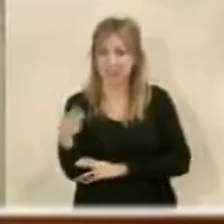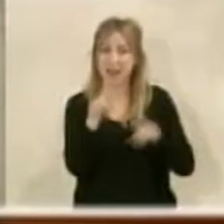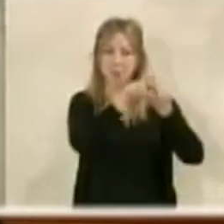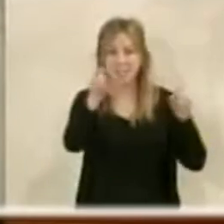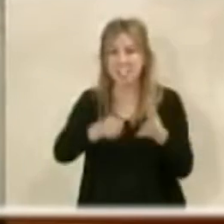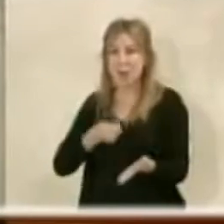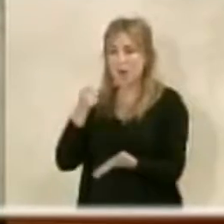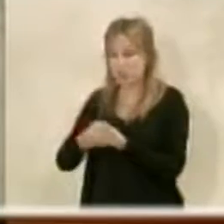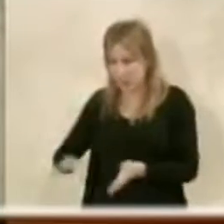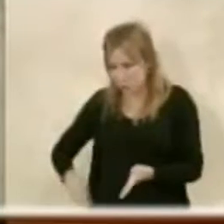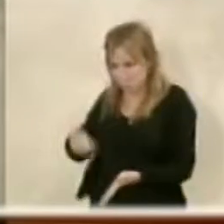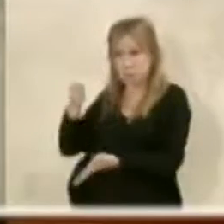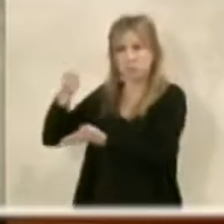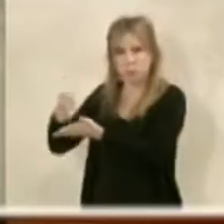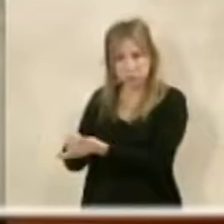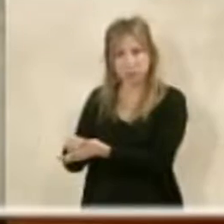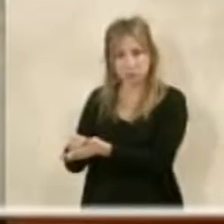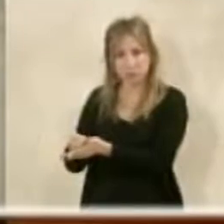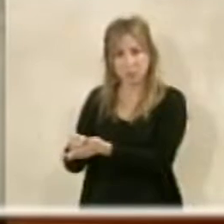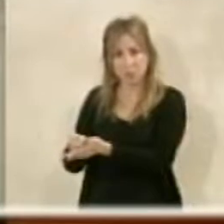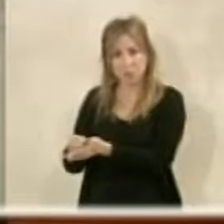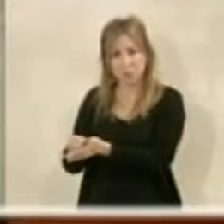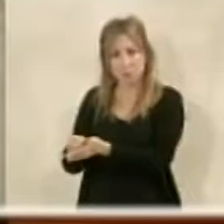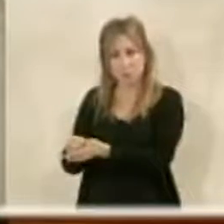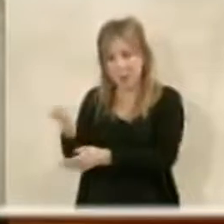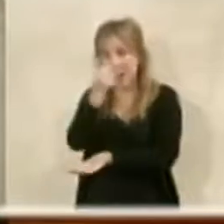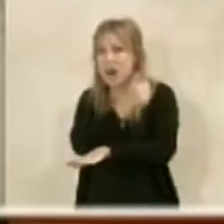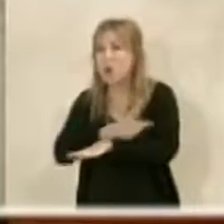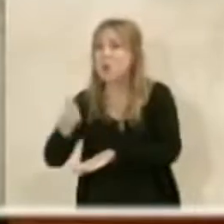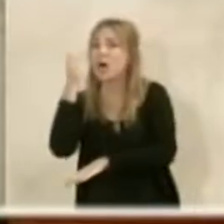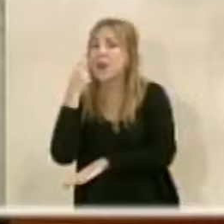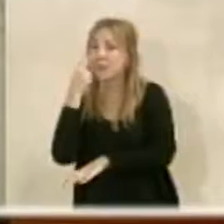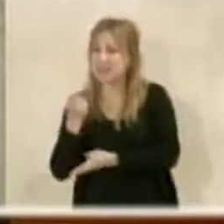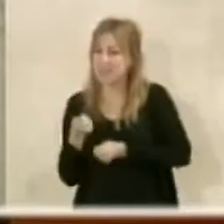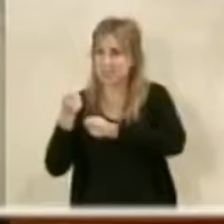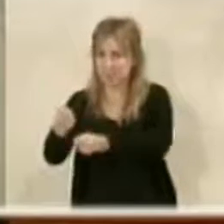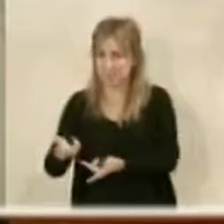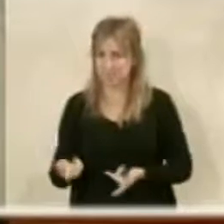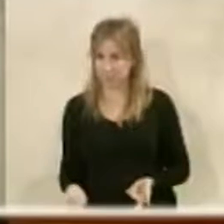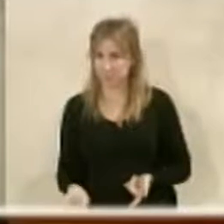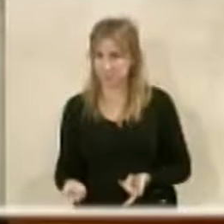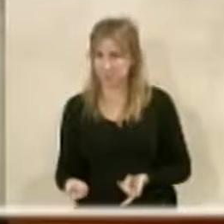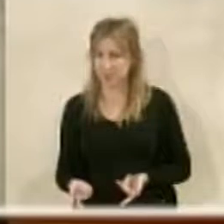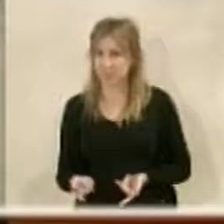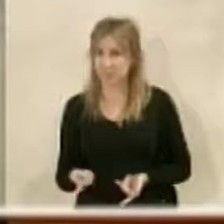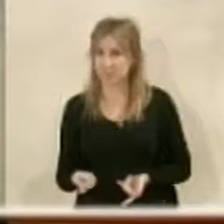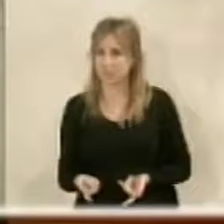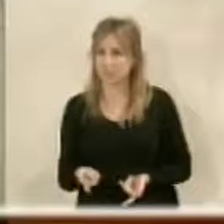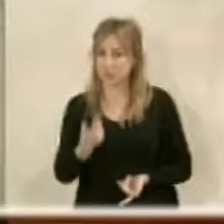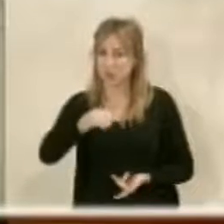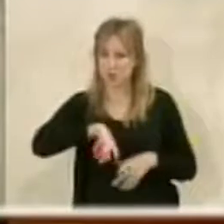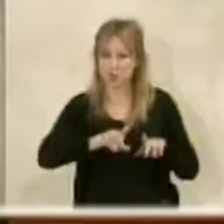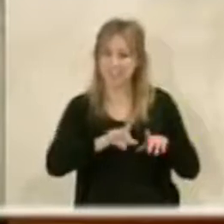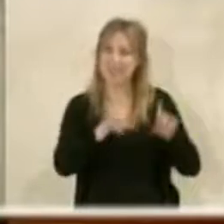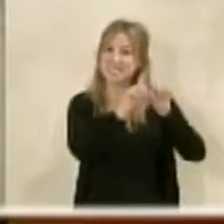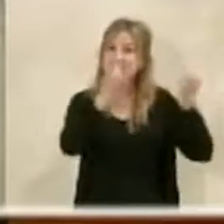costar a la empresa de su bolsillo ponerlo a disposición de todos los almerienses. Yo creo que esa apuesta que hace el